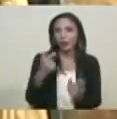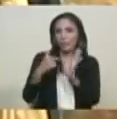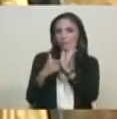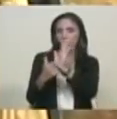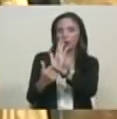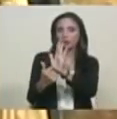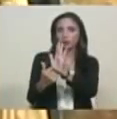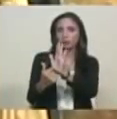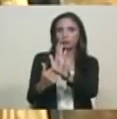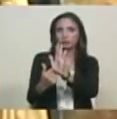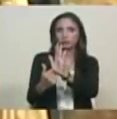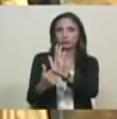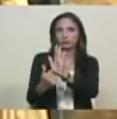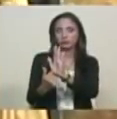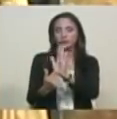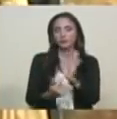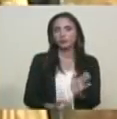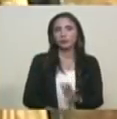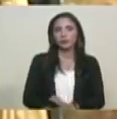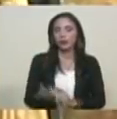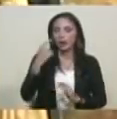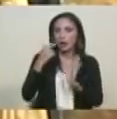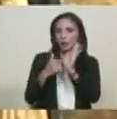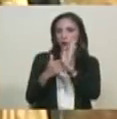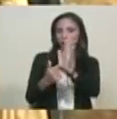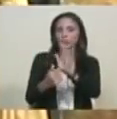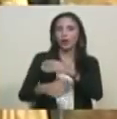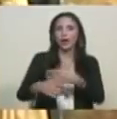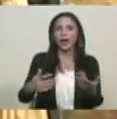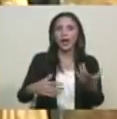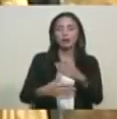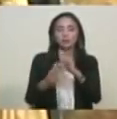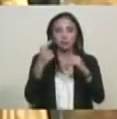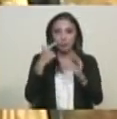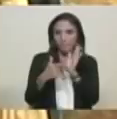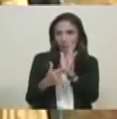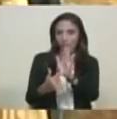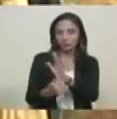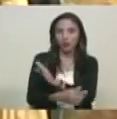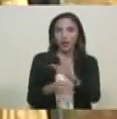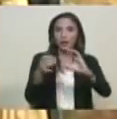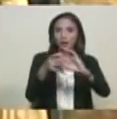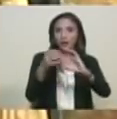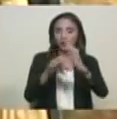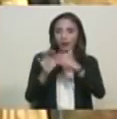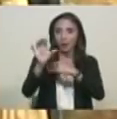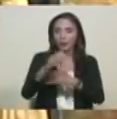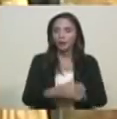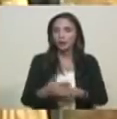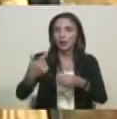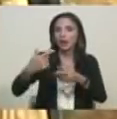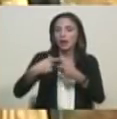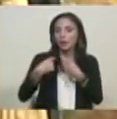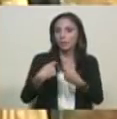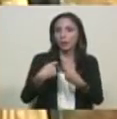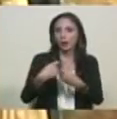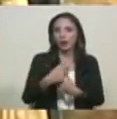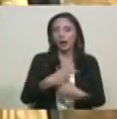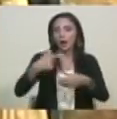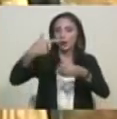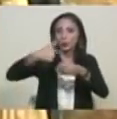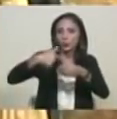llama? La bomba. Me chequean mi carnet de la patria y el subsidio va directo